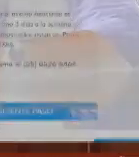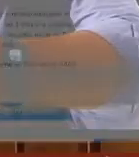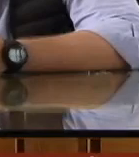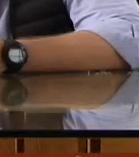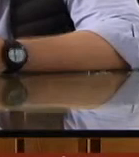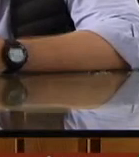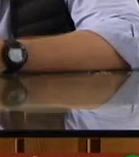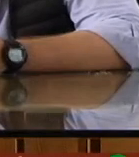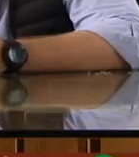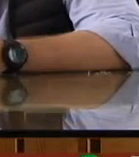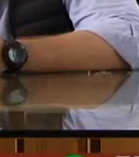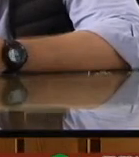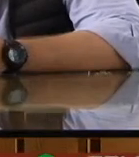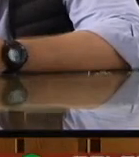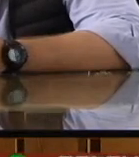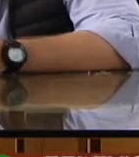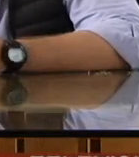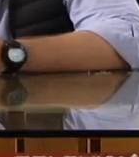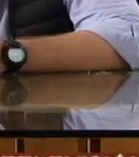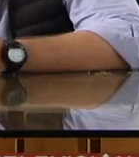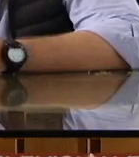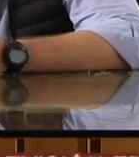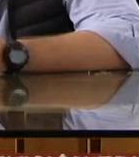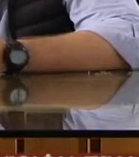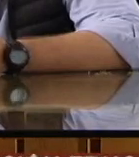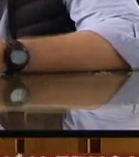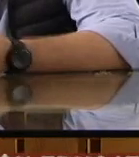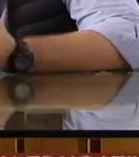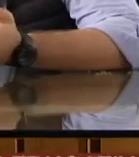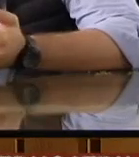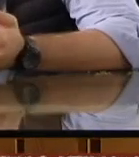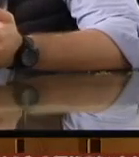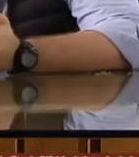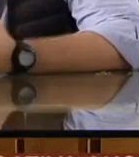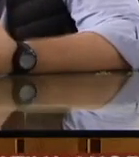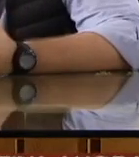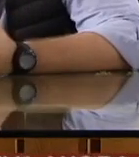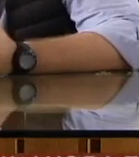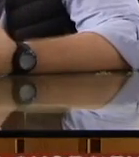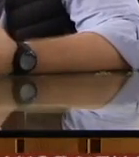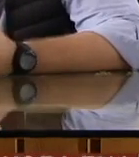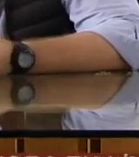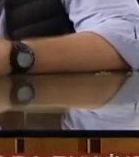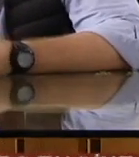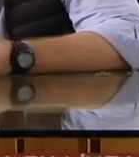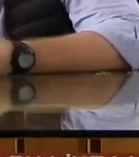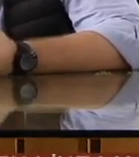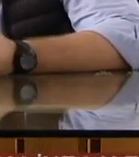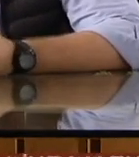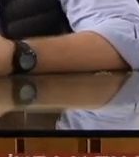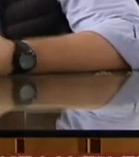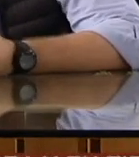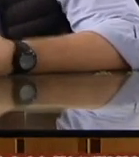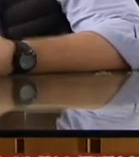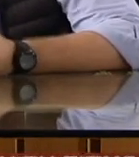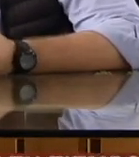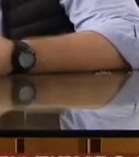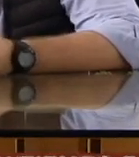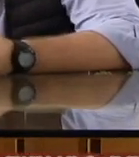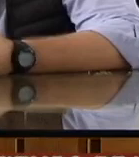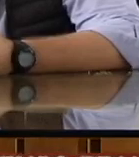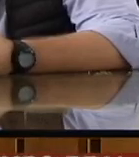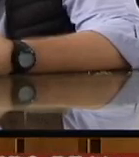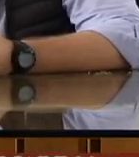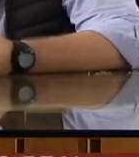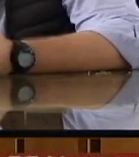Le mandamos a la familia un perfil en línea en el cual ellos pueden ver una videoentrevista que les hacemos pueden ver sus documentos legales como